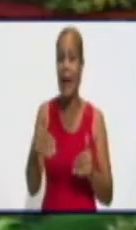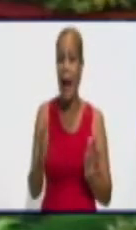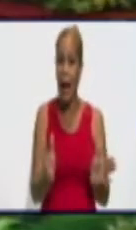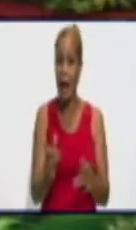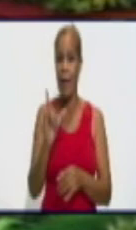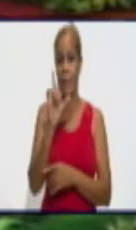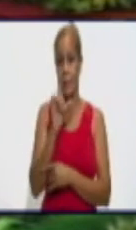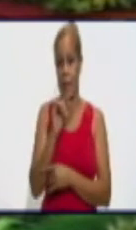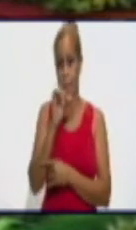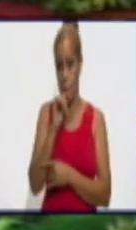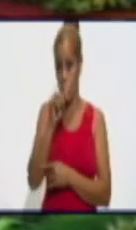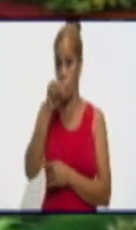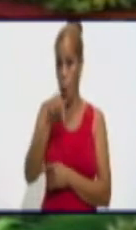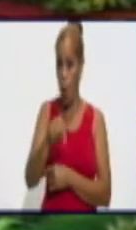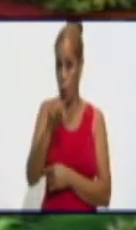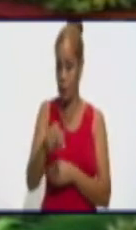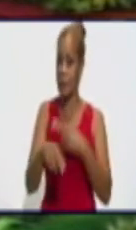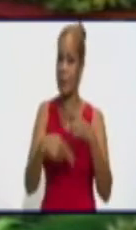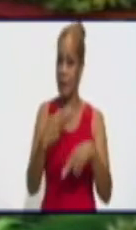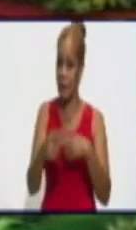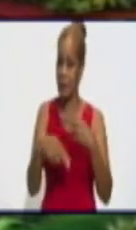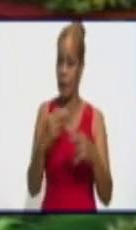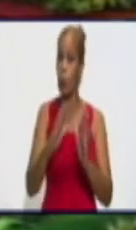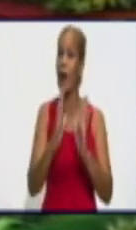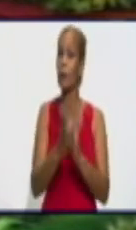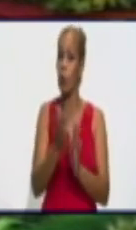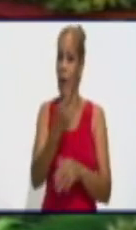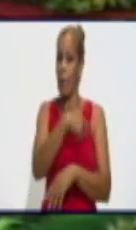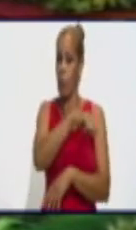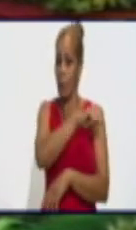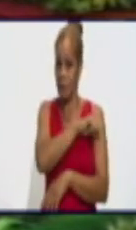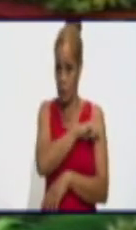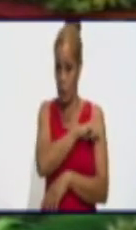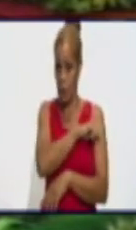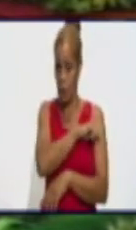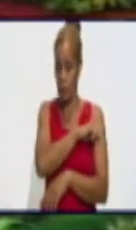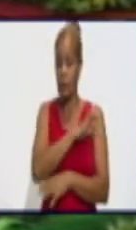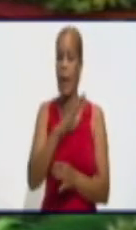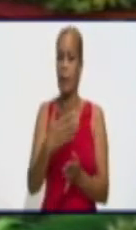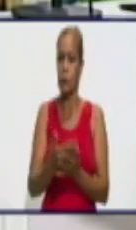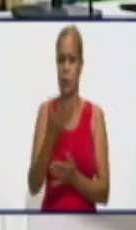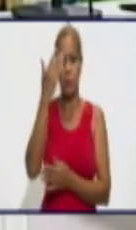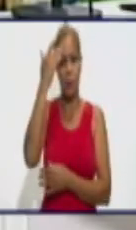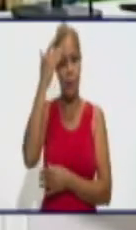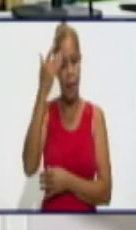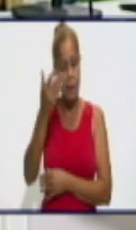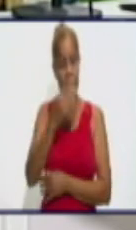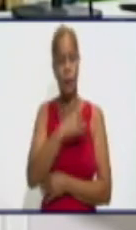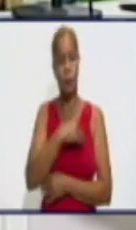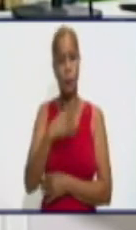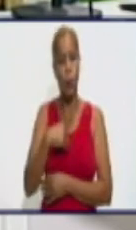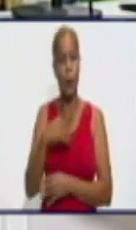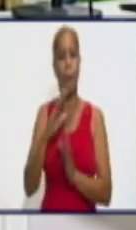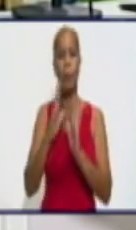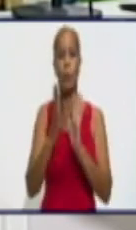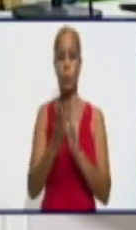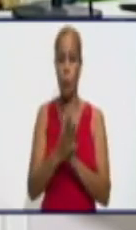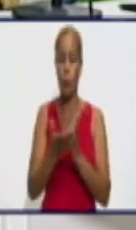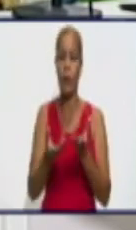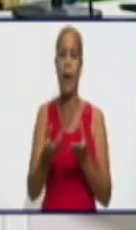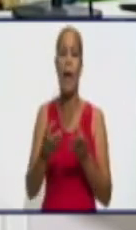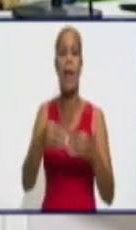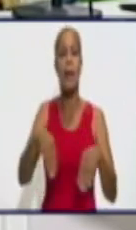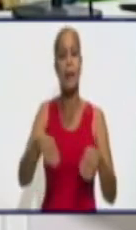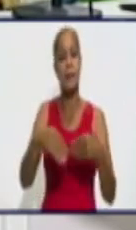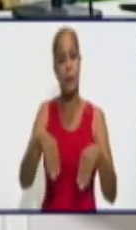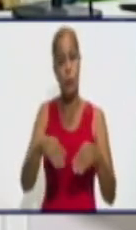las posibilidades que le permite esta situación con el enfrentamiento a la pandemia, descanse el fin de semana y acompañe un ratico